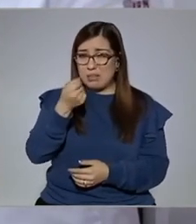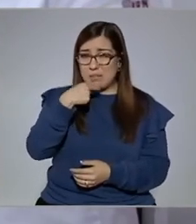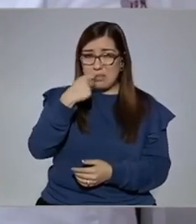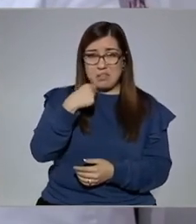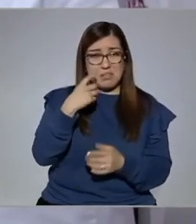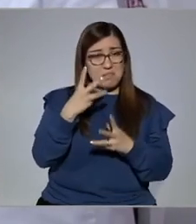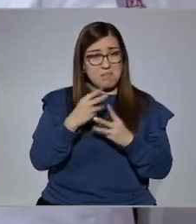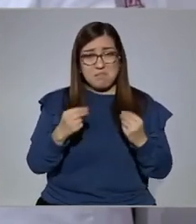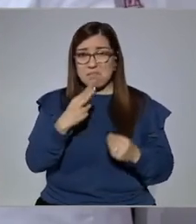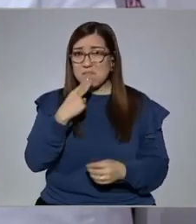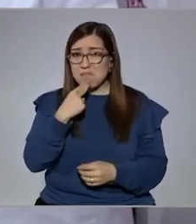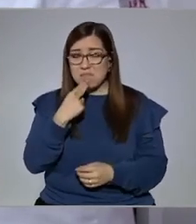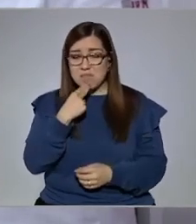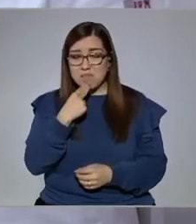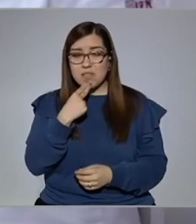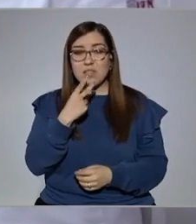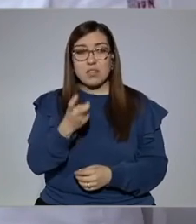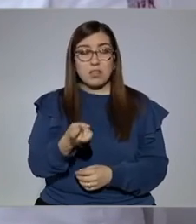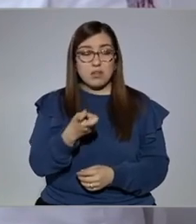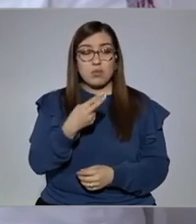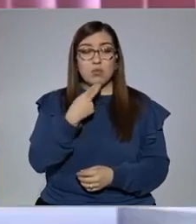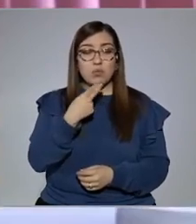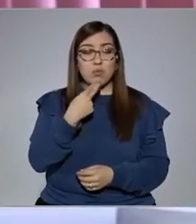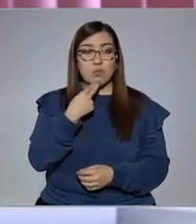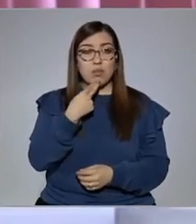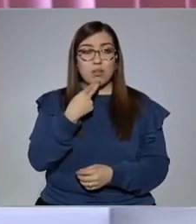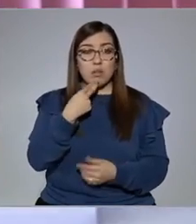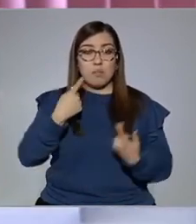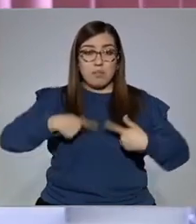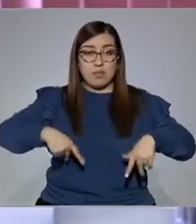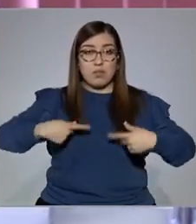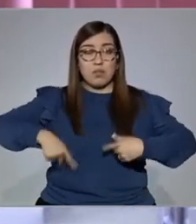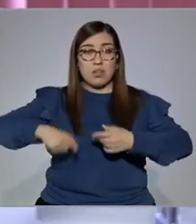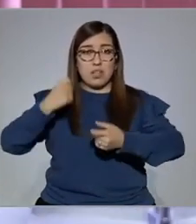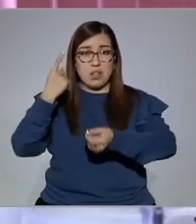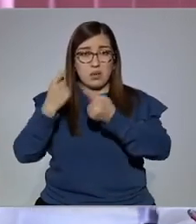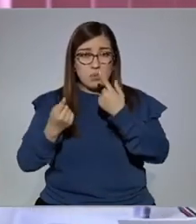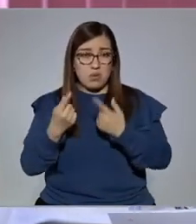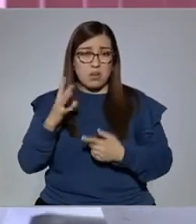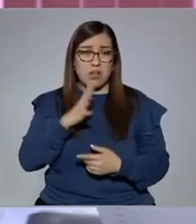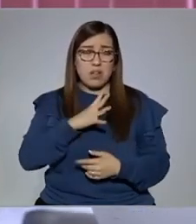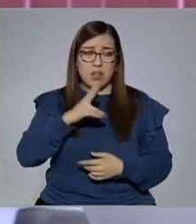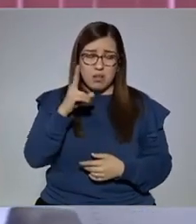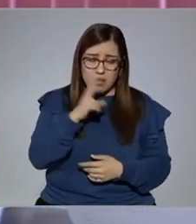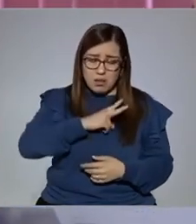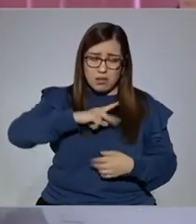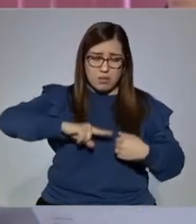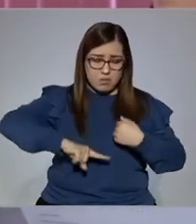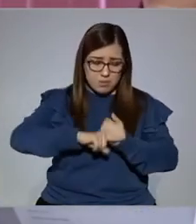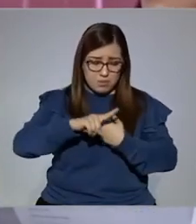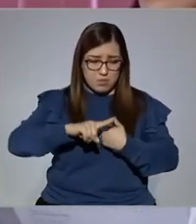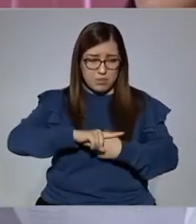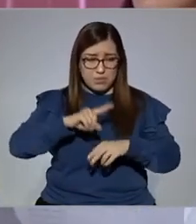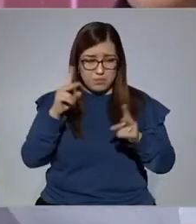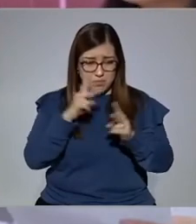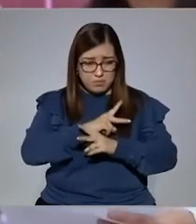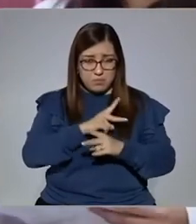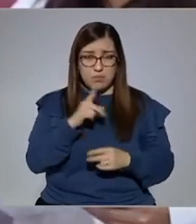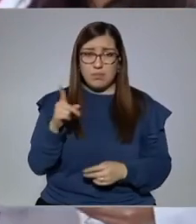Y se ha utilizado sorprendentemente en el paciente en agonía que tiene dificultad respiratoria. Es